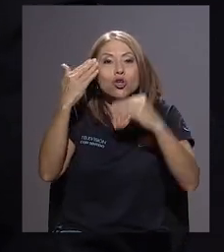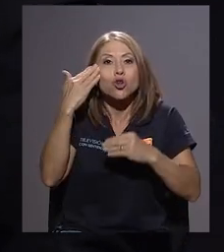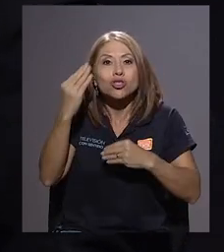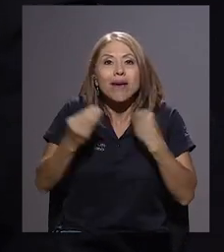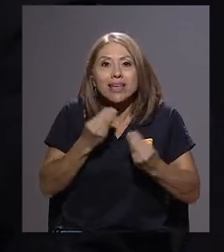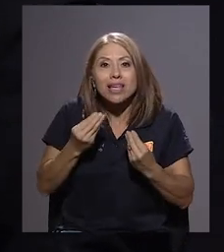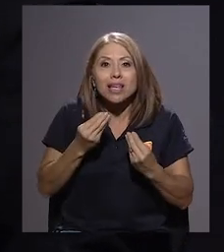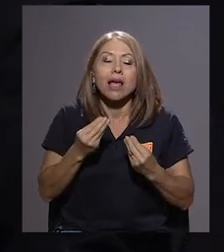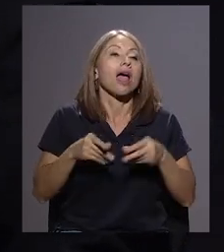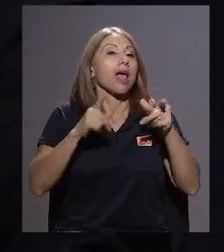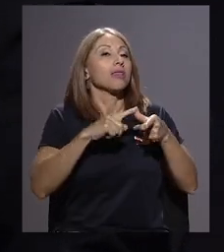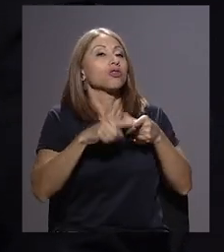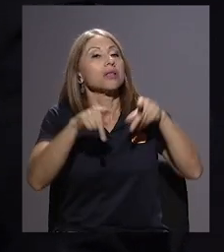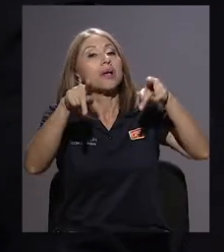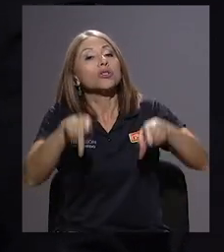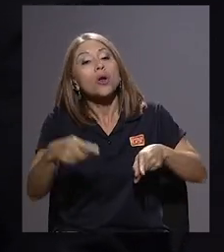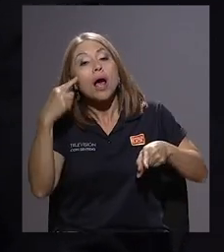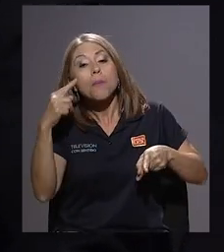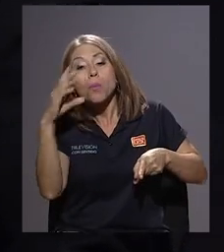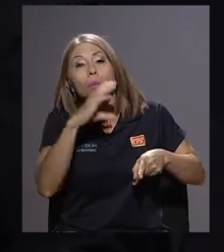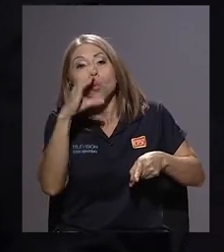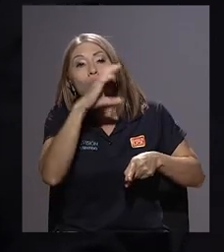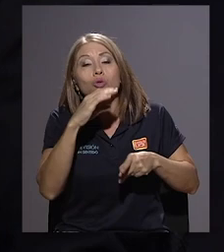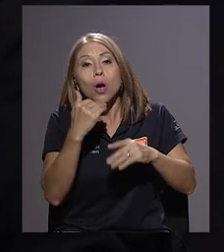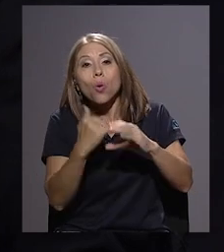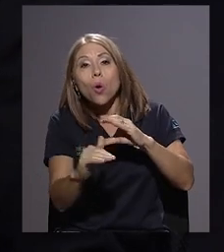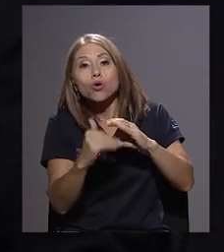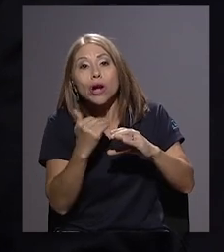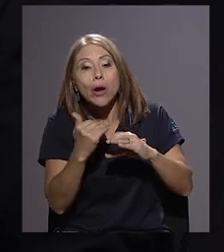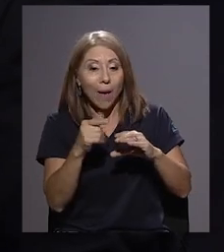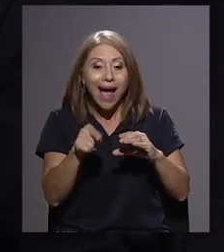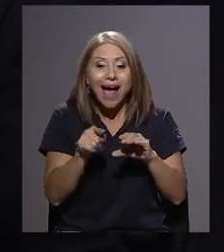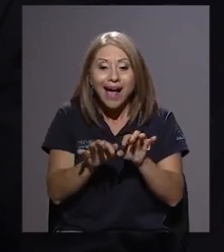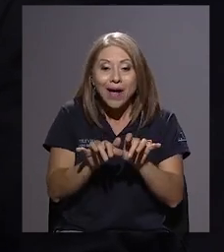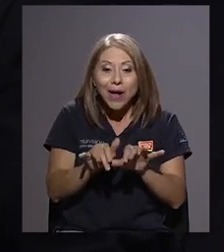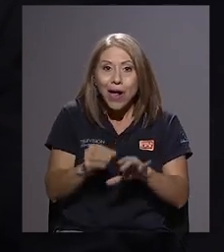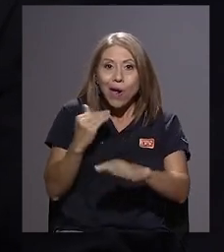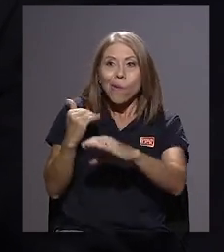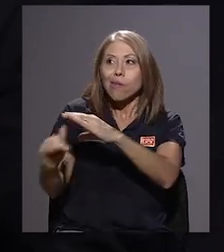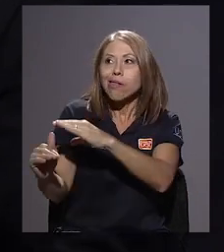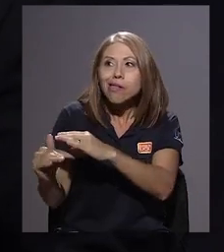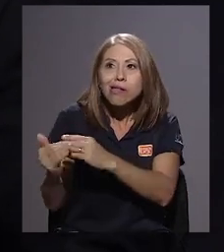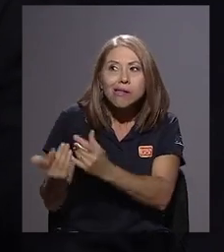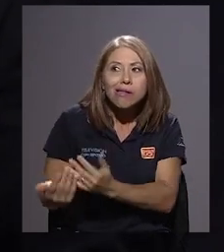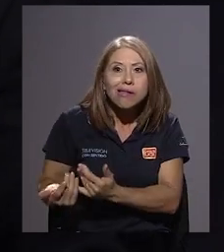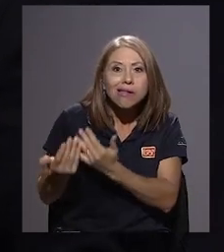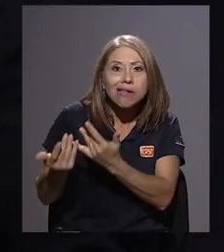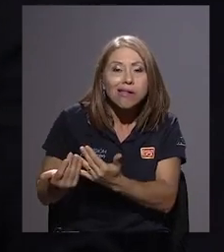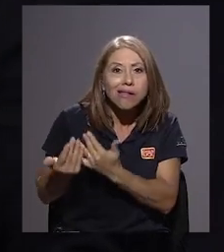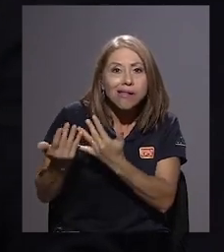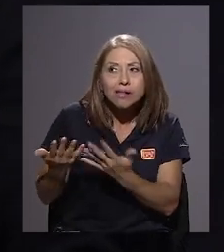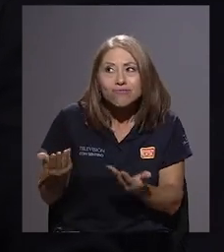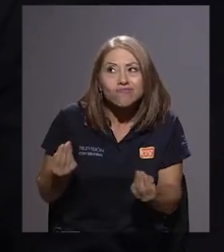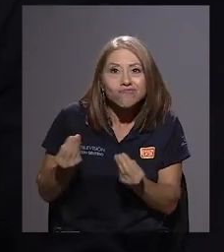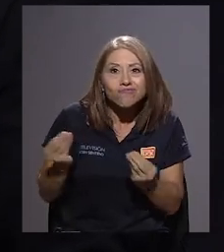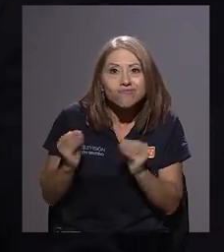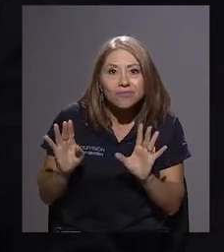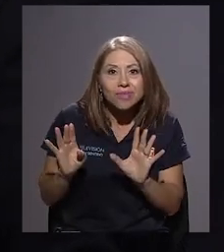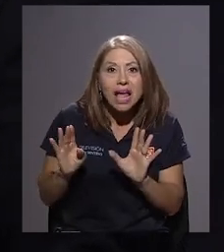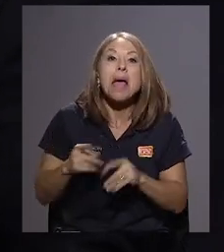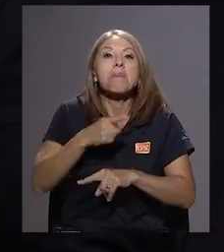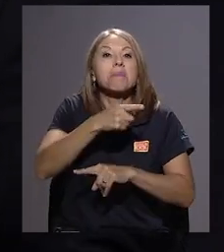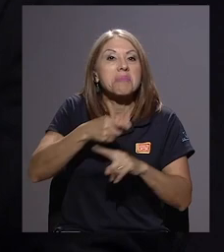los correos, mandan un correo, pasa el tiempo, después vamos a ver que en esos casos mita y mita de las ciento y restos de instituciones